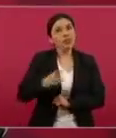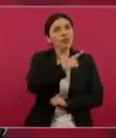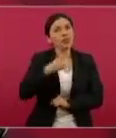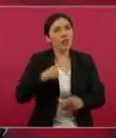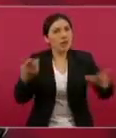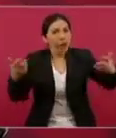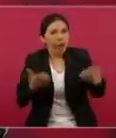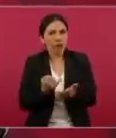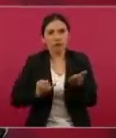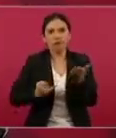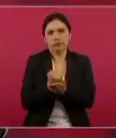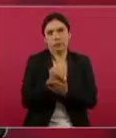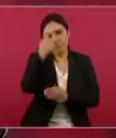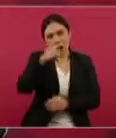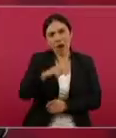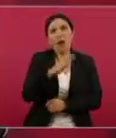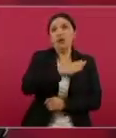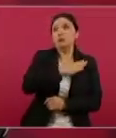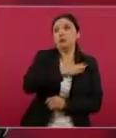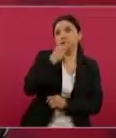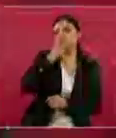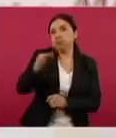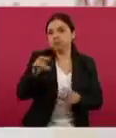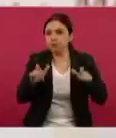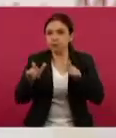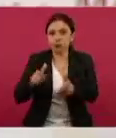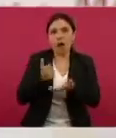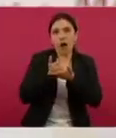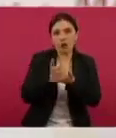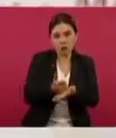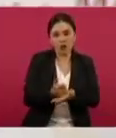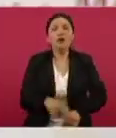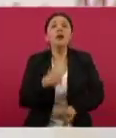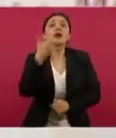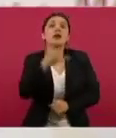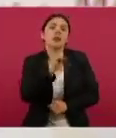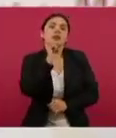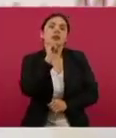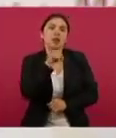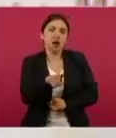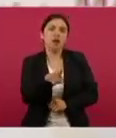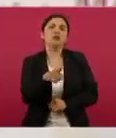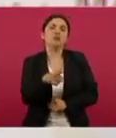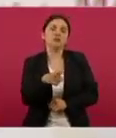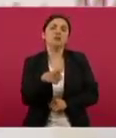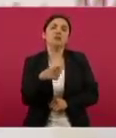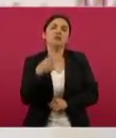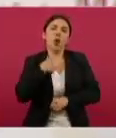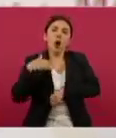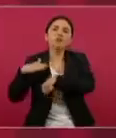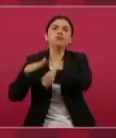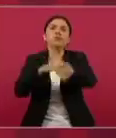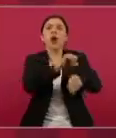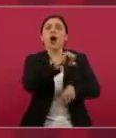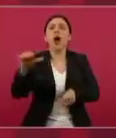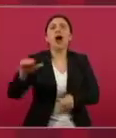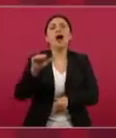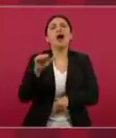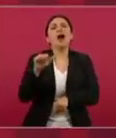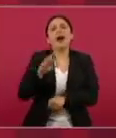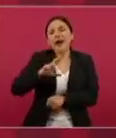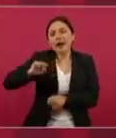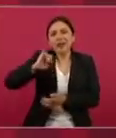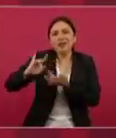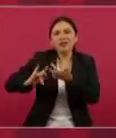como primer respondiente. Y también hacer un llamado a las redes sociales de otro tipo de